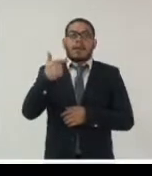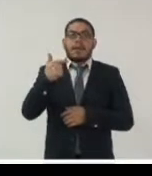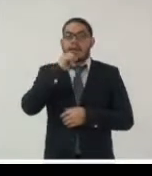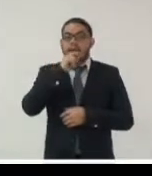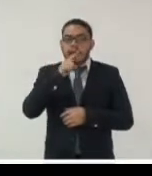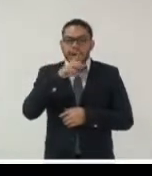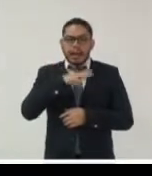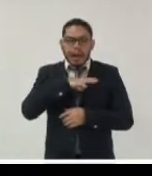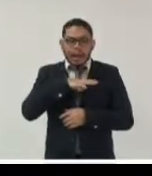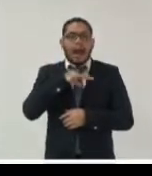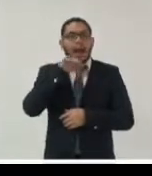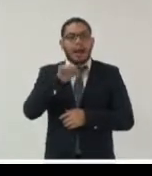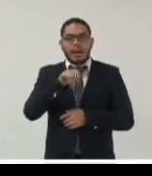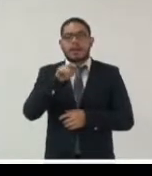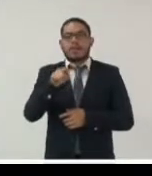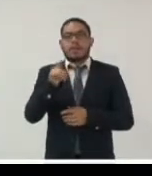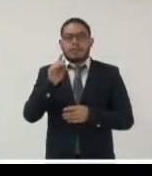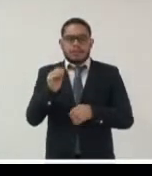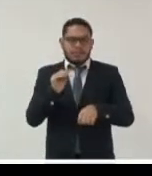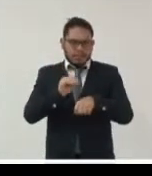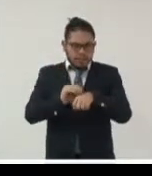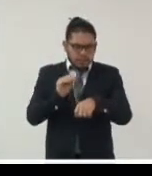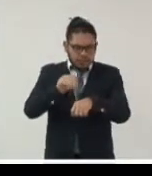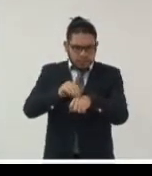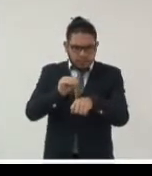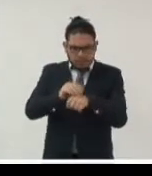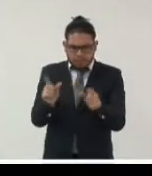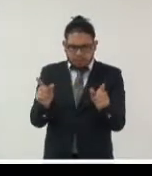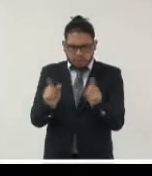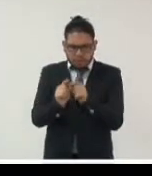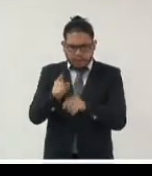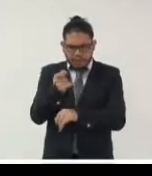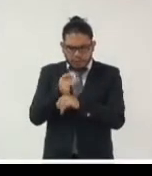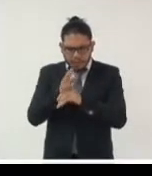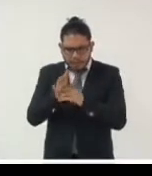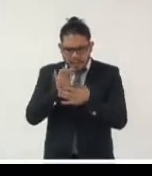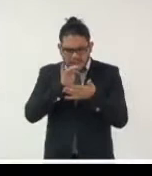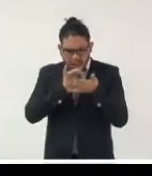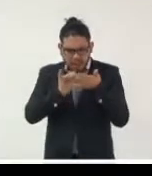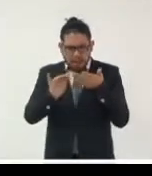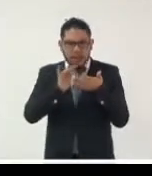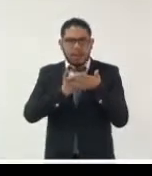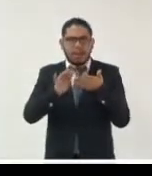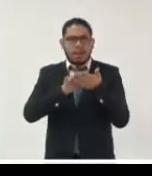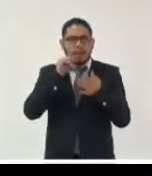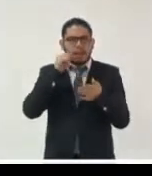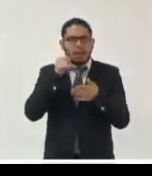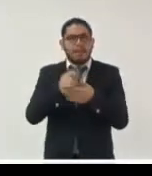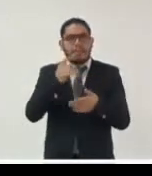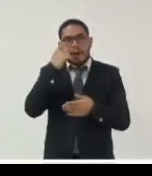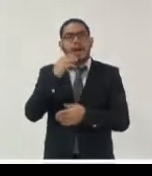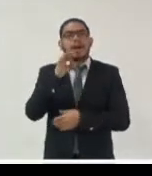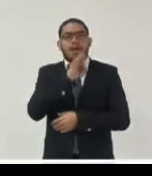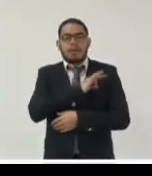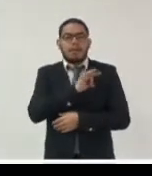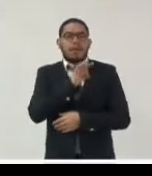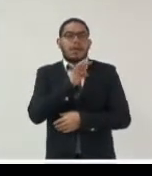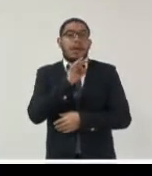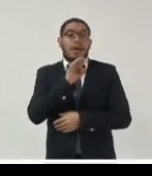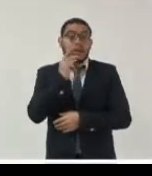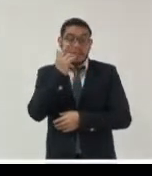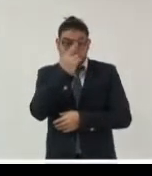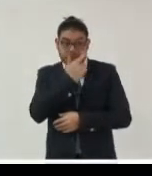que tiene datos encrustados encapsulados para que se pueda rehusar en el